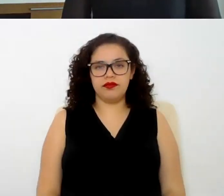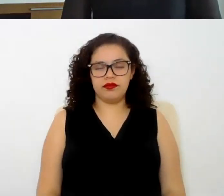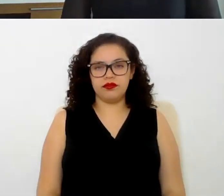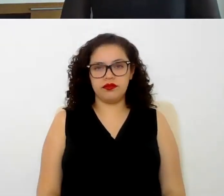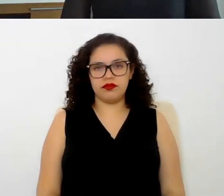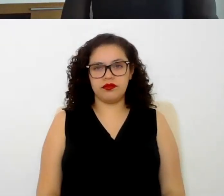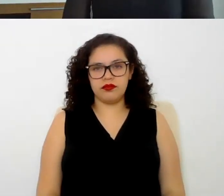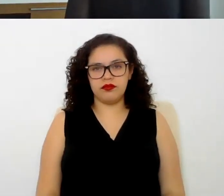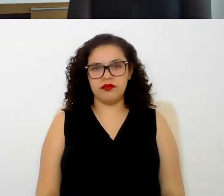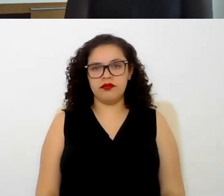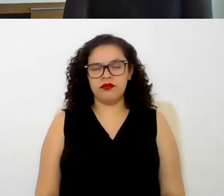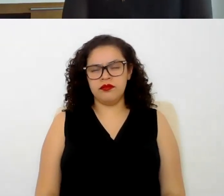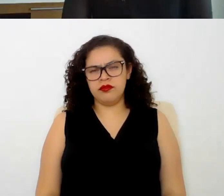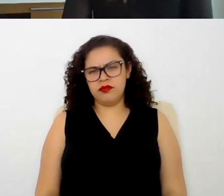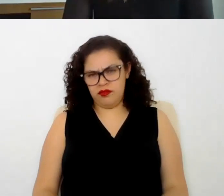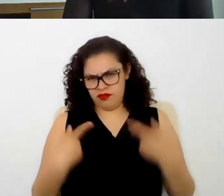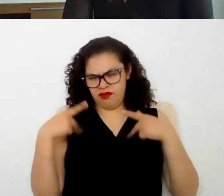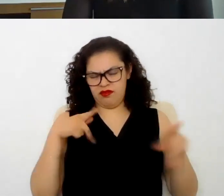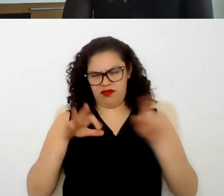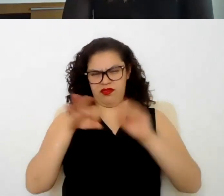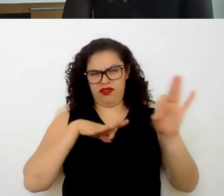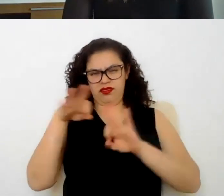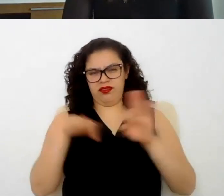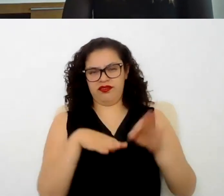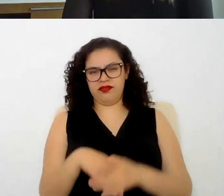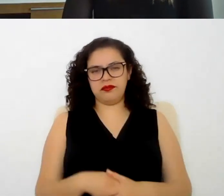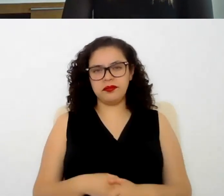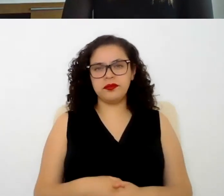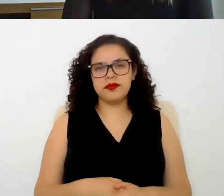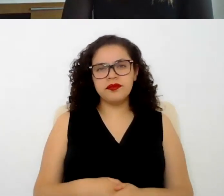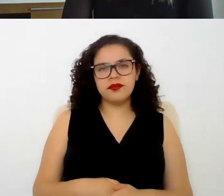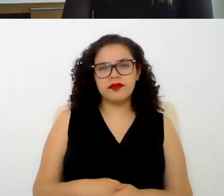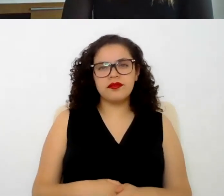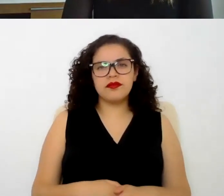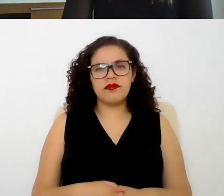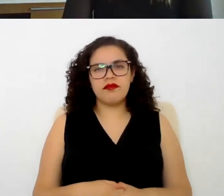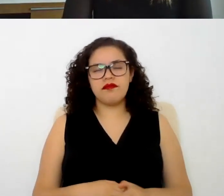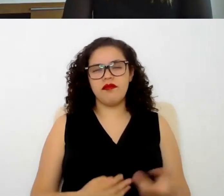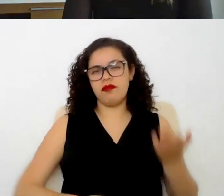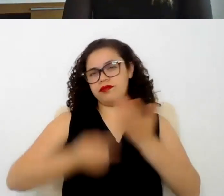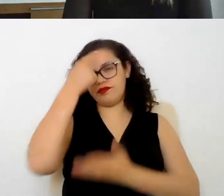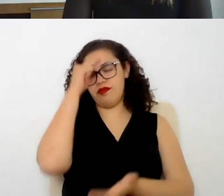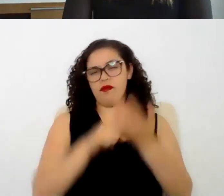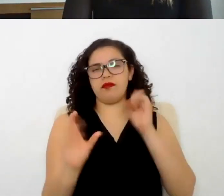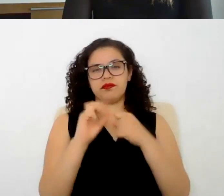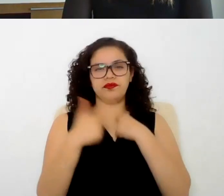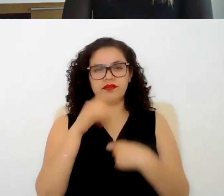Los trabajadores me parece que es un trabajo especial